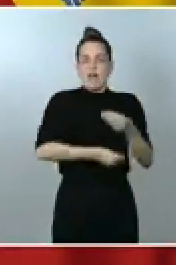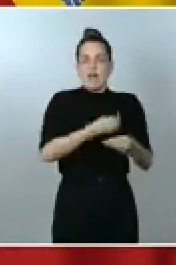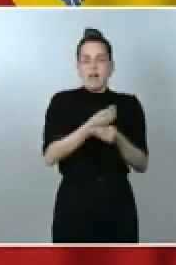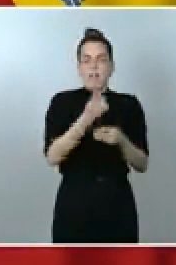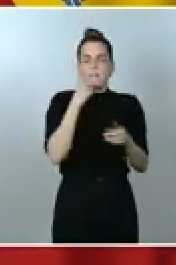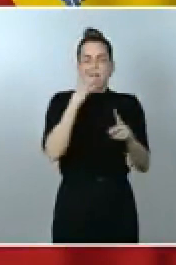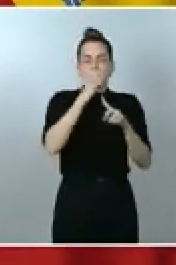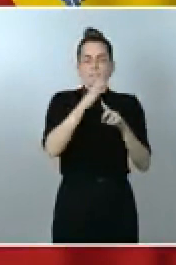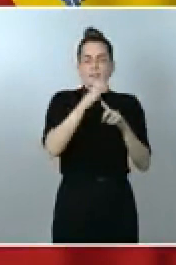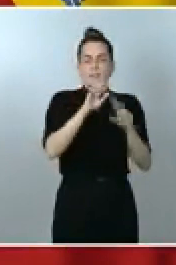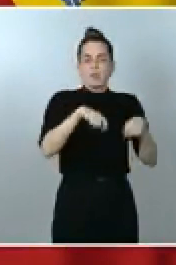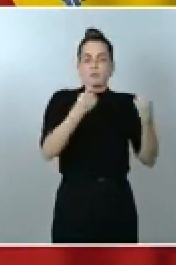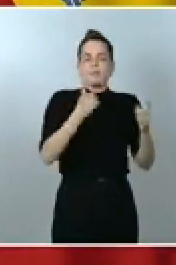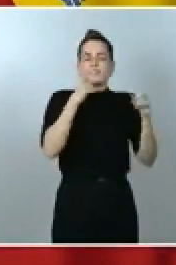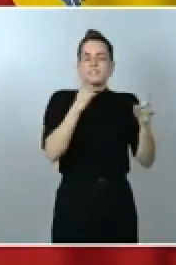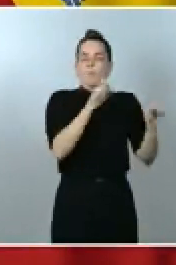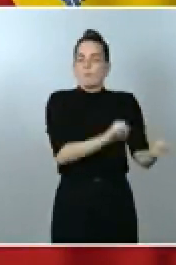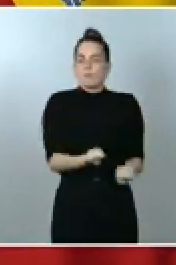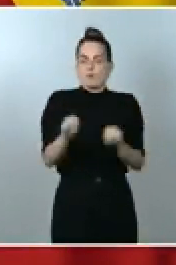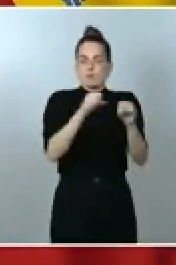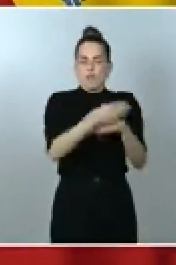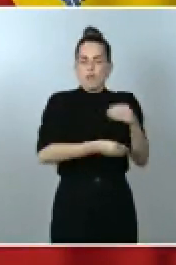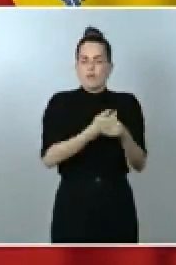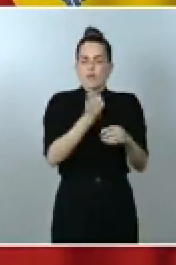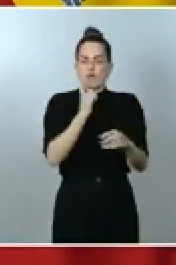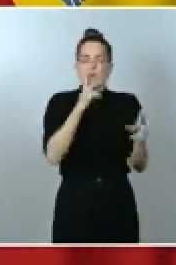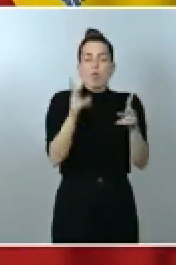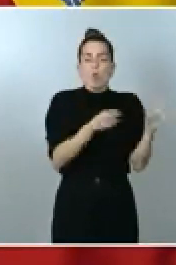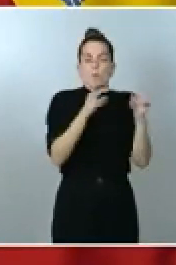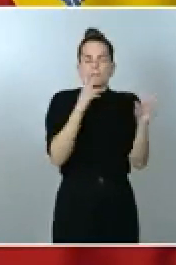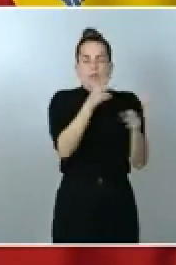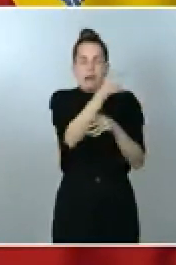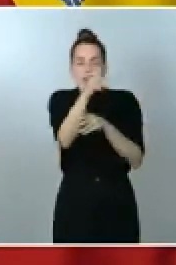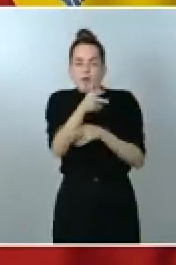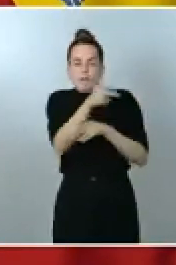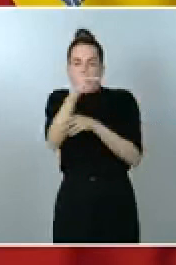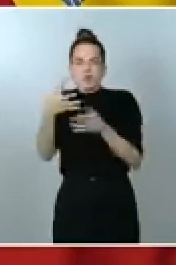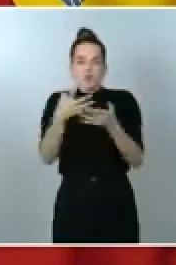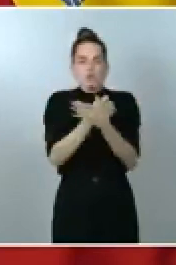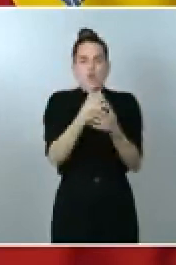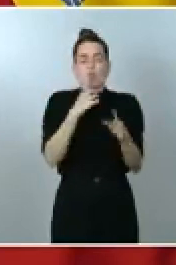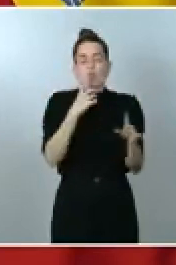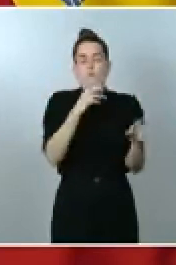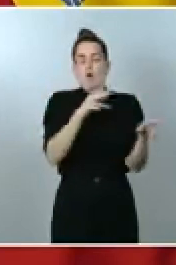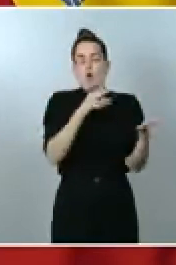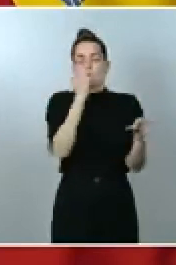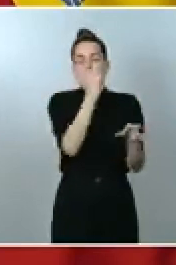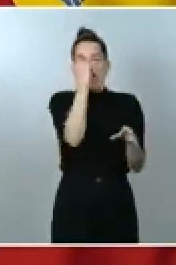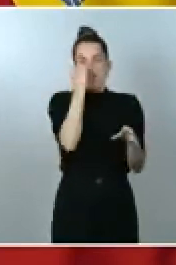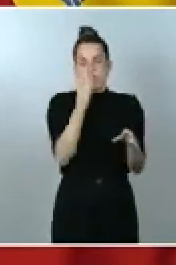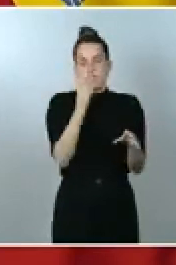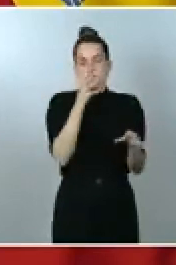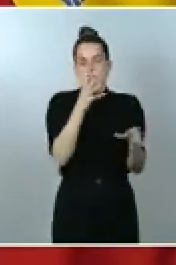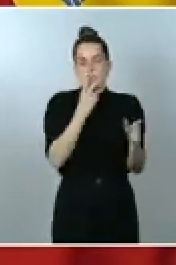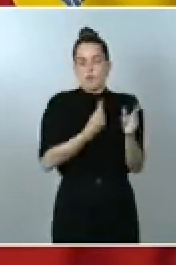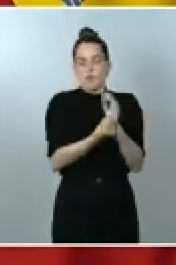para proteger a sus recursos naturales contra la caza furtiva y también sobre las comunidades humanas asentadas